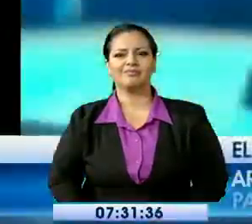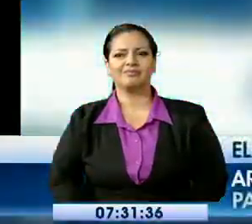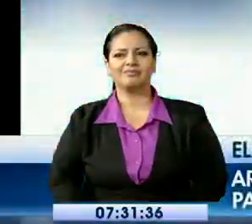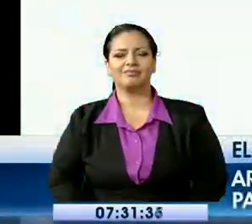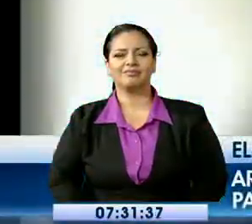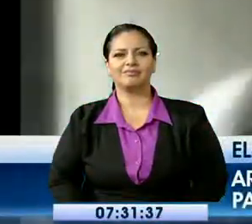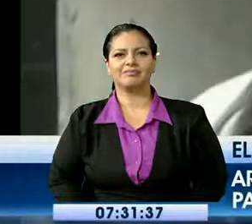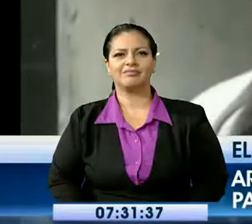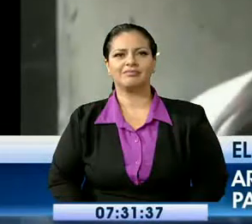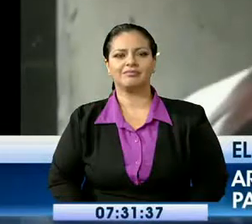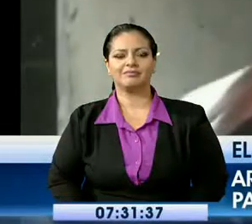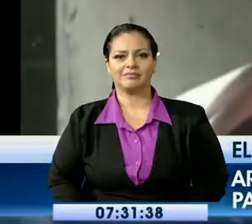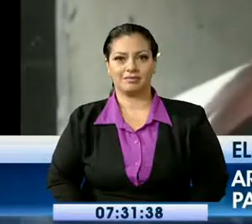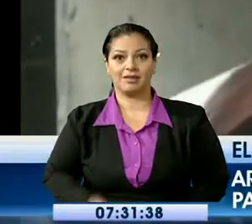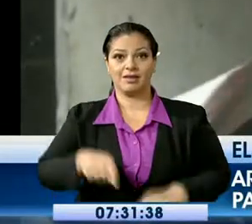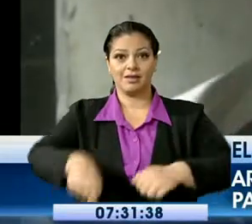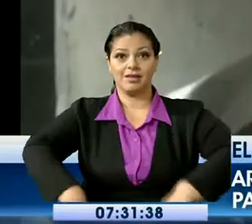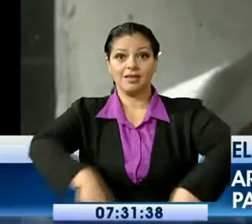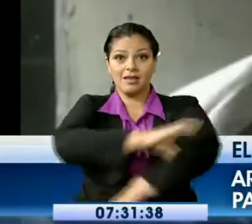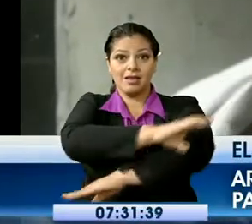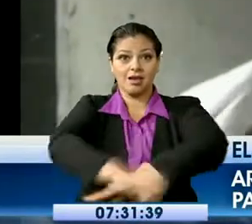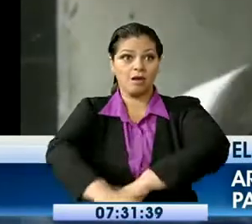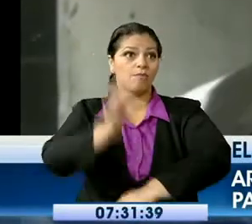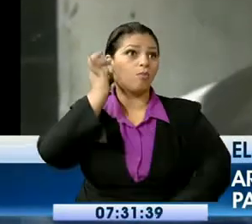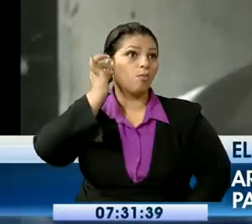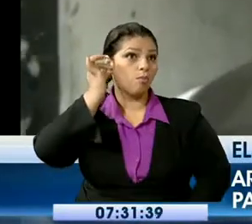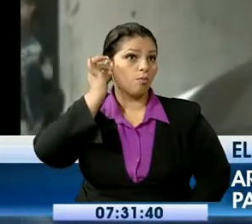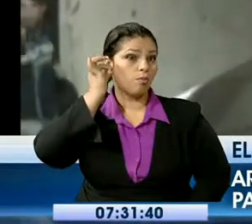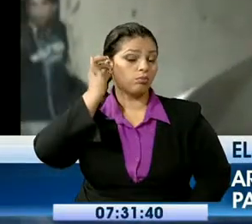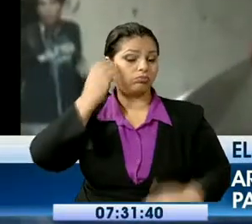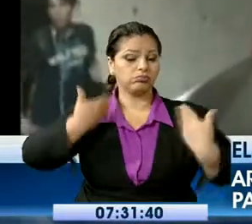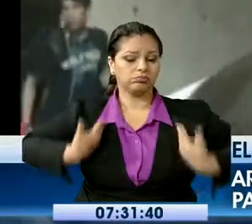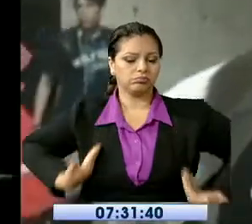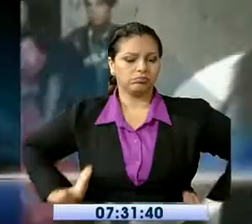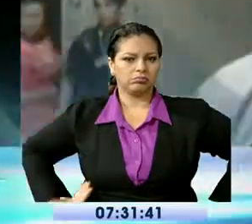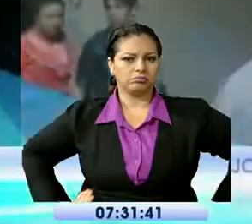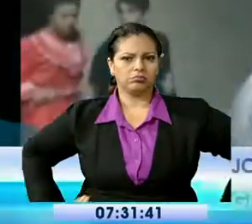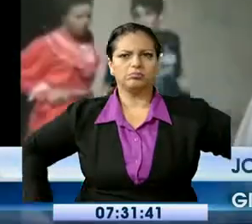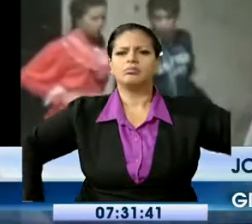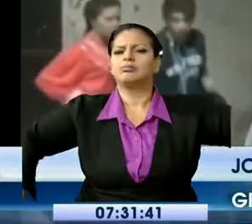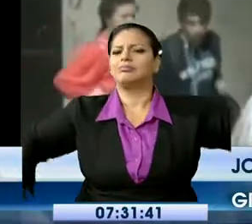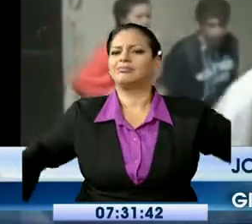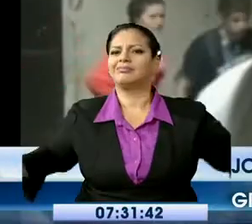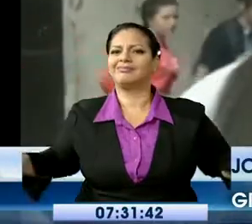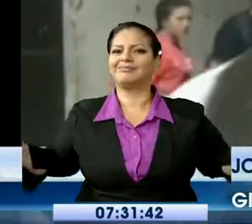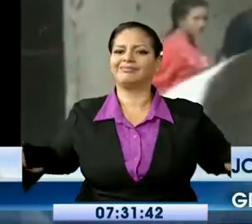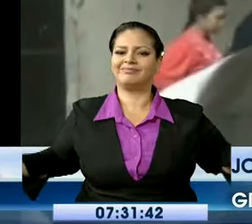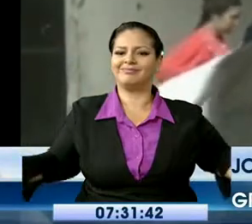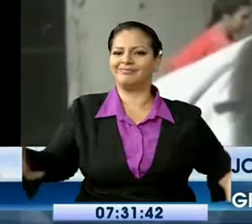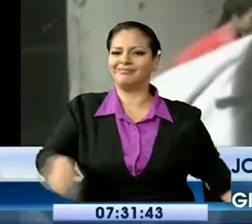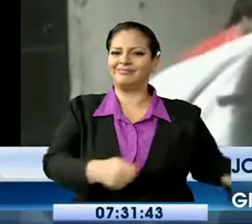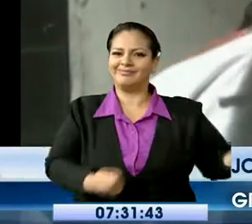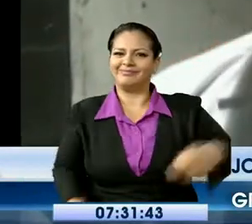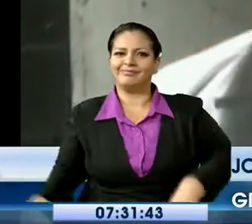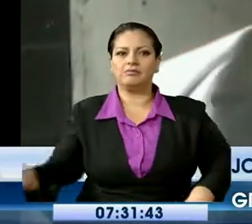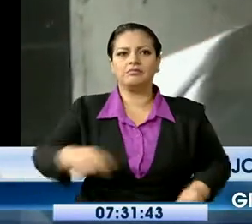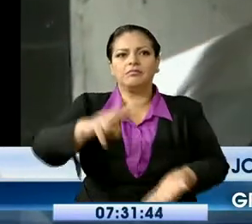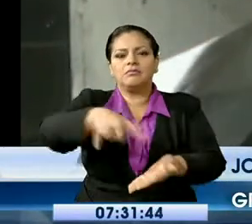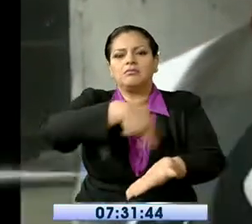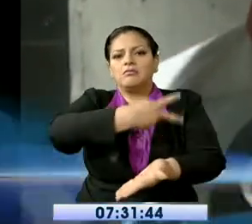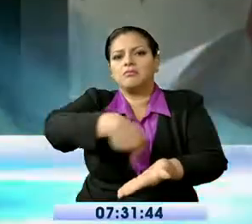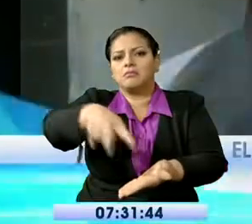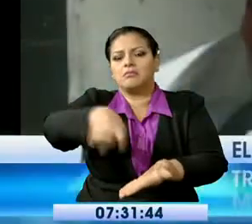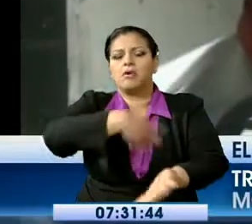La cultura montuvia también existe, que nosotros también realizamos bailes, que nosotros también realizamos músicas, amorfinos,